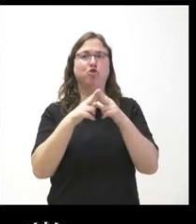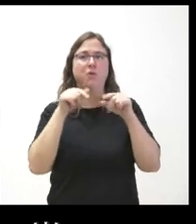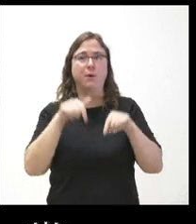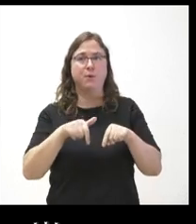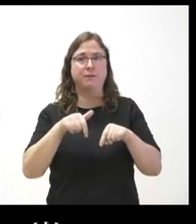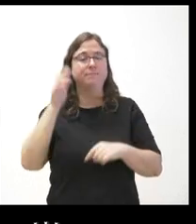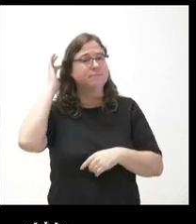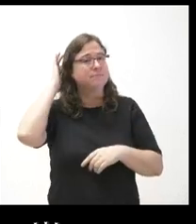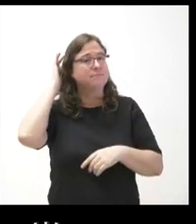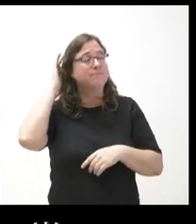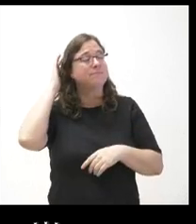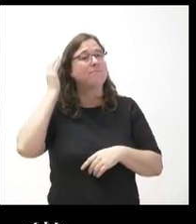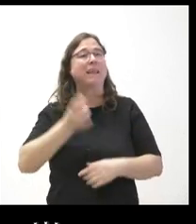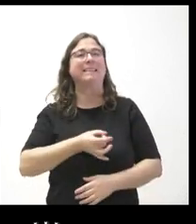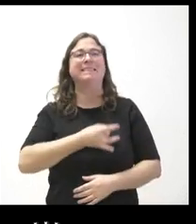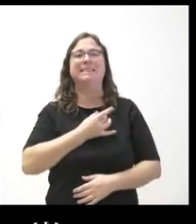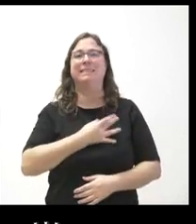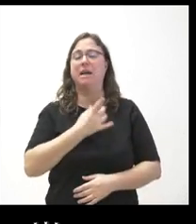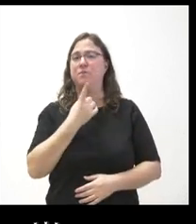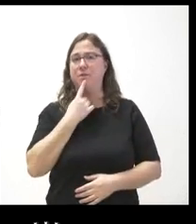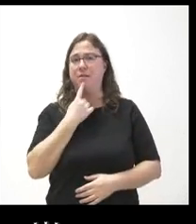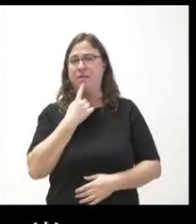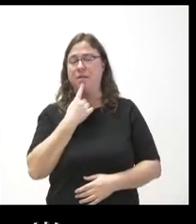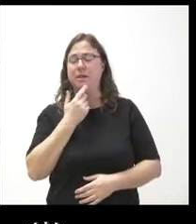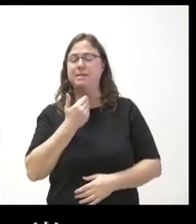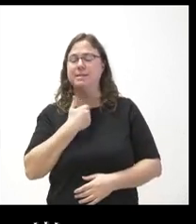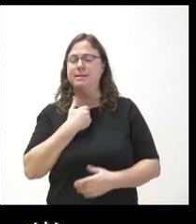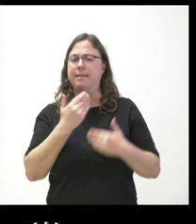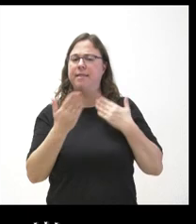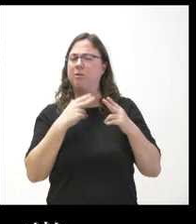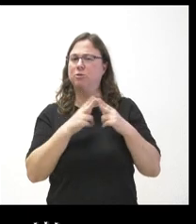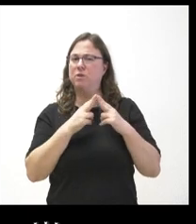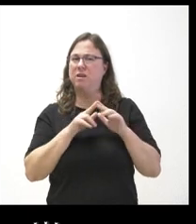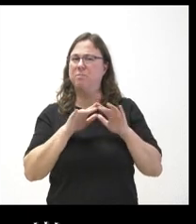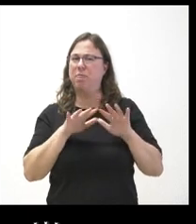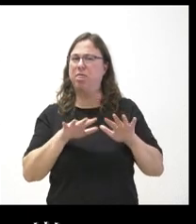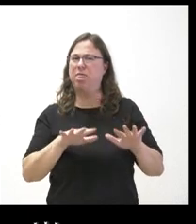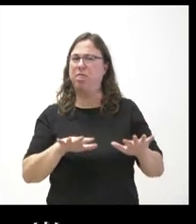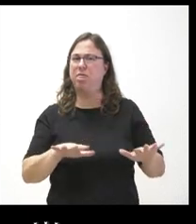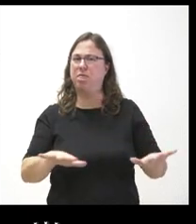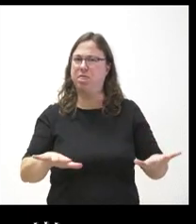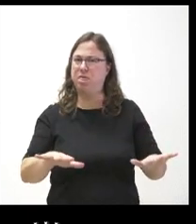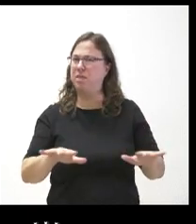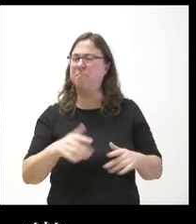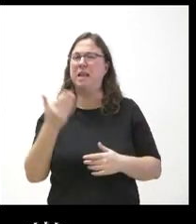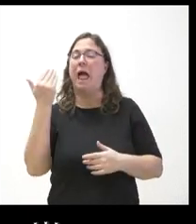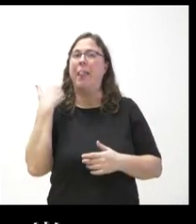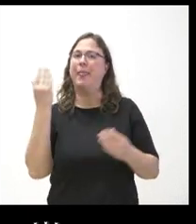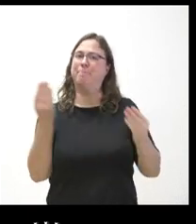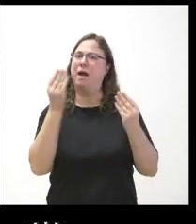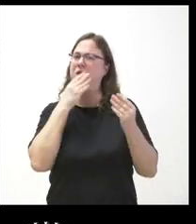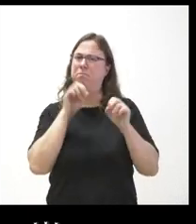los sindicatos dicen que se ha deteriorado mucho el diálogo social que ya no es lo que era